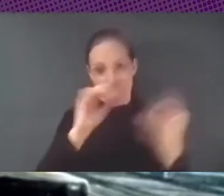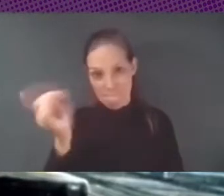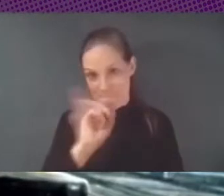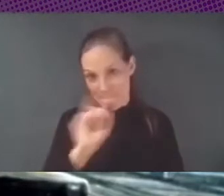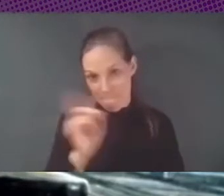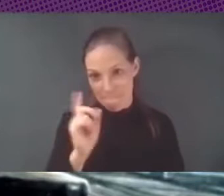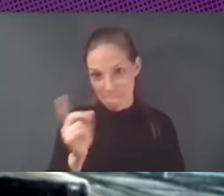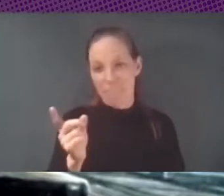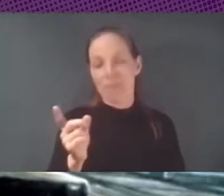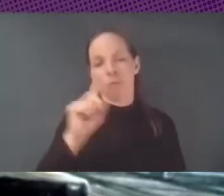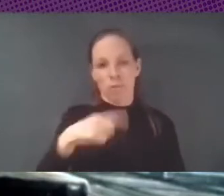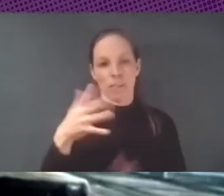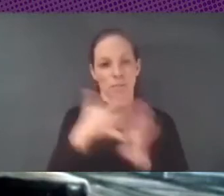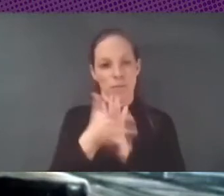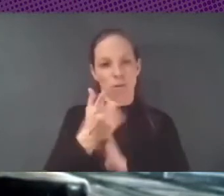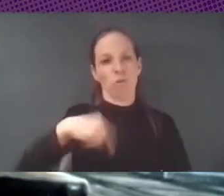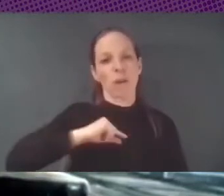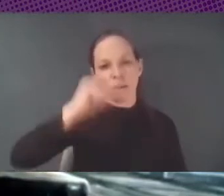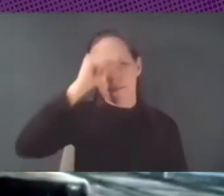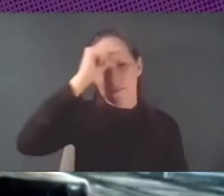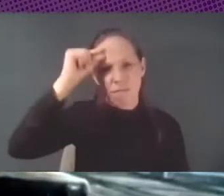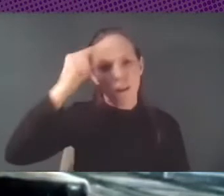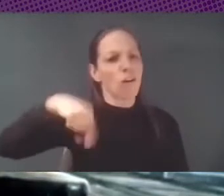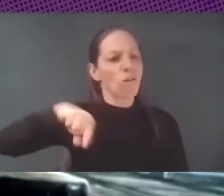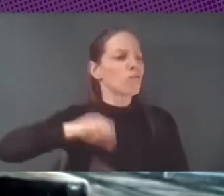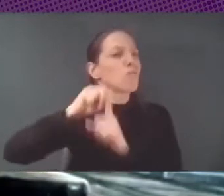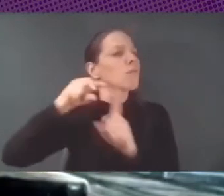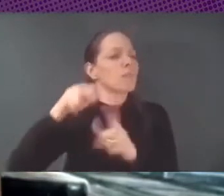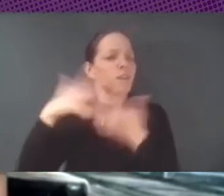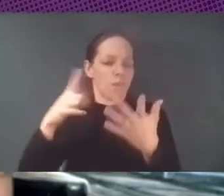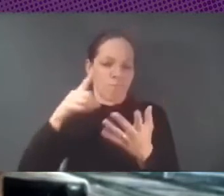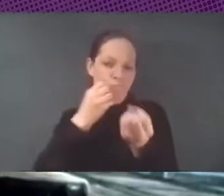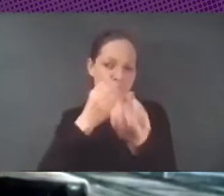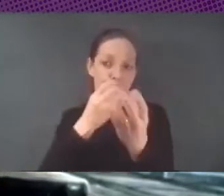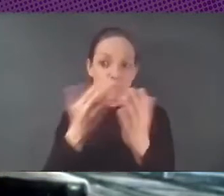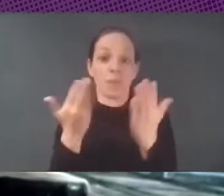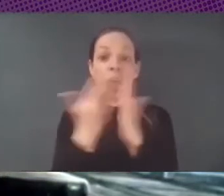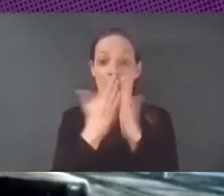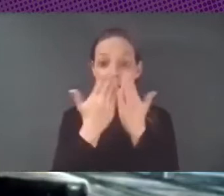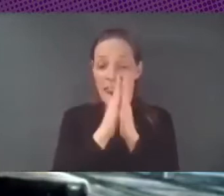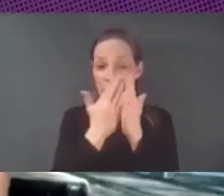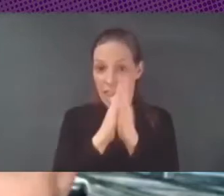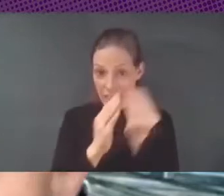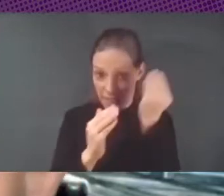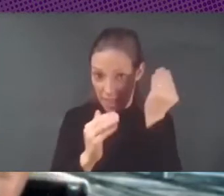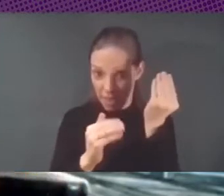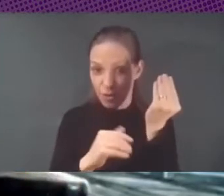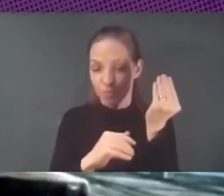y cuál es nuestro enfoque. Entonces, tanto el libro que se origina